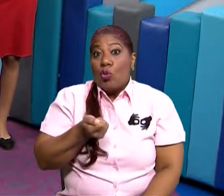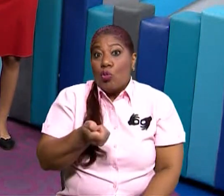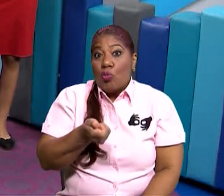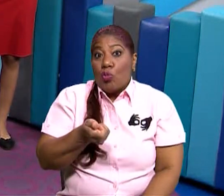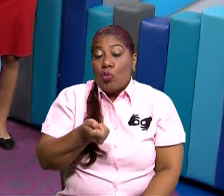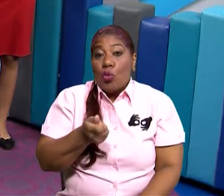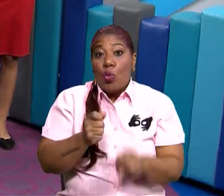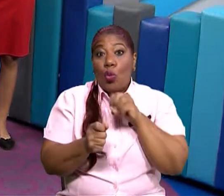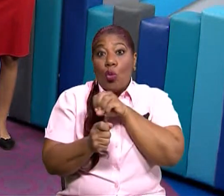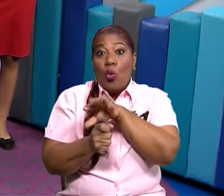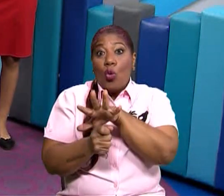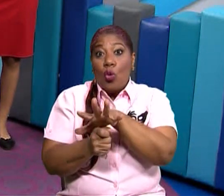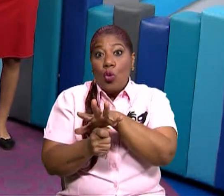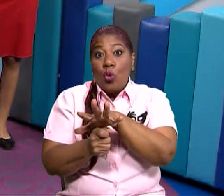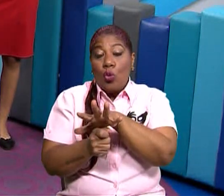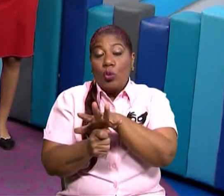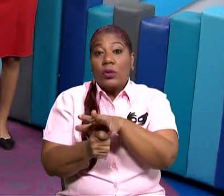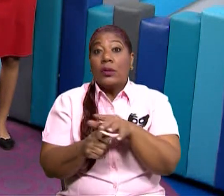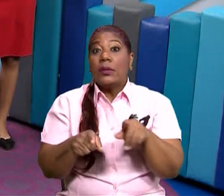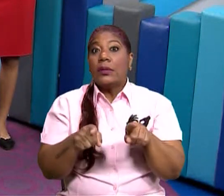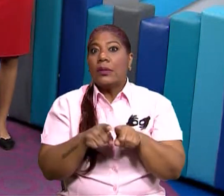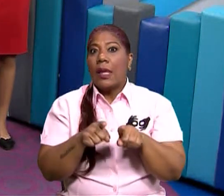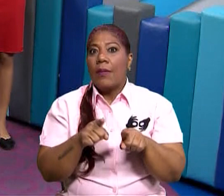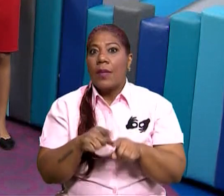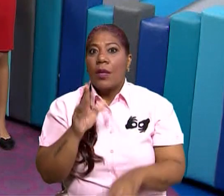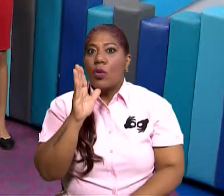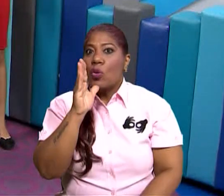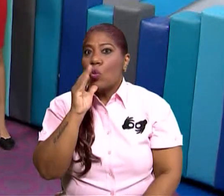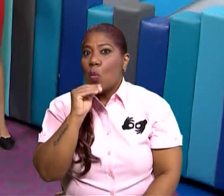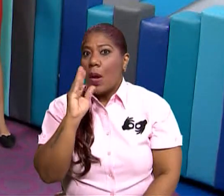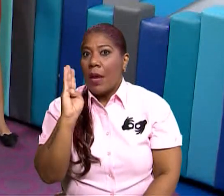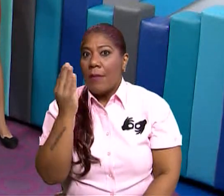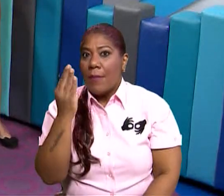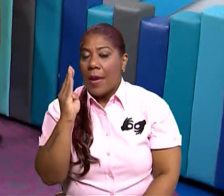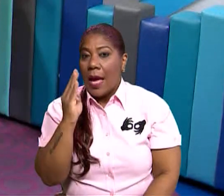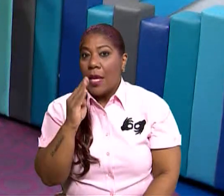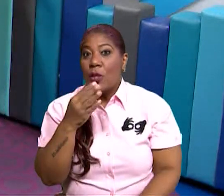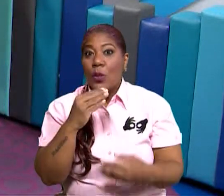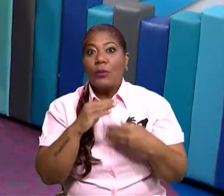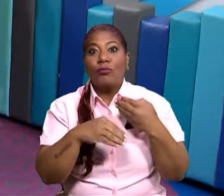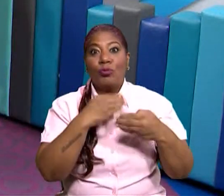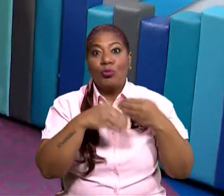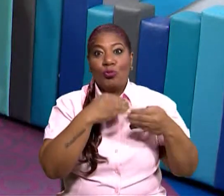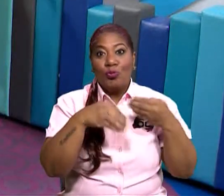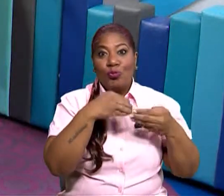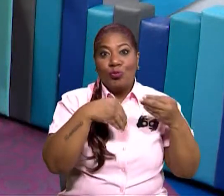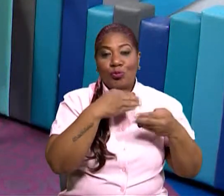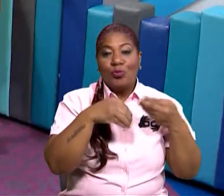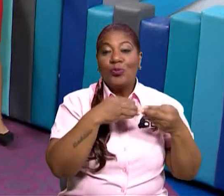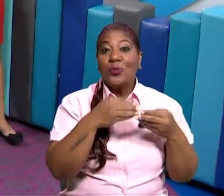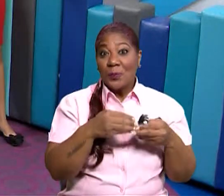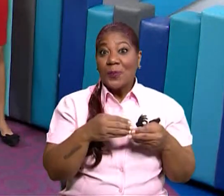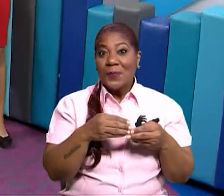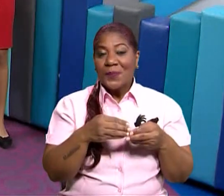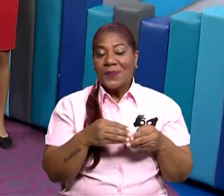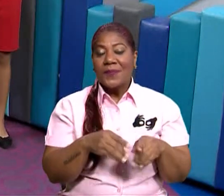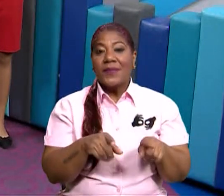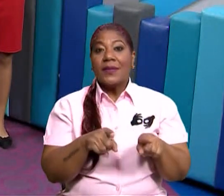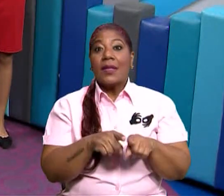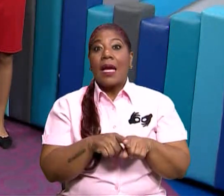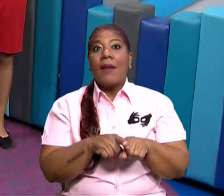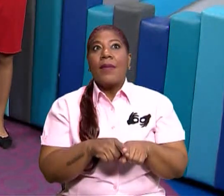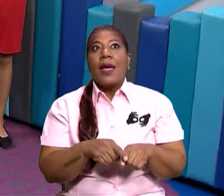puedes llevar un papel higiénico porque allá no hay quien te venda nada de eso. Y es muy importante que lleves algo también para